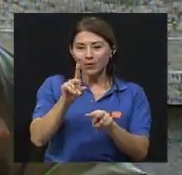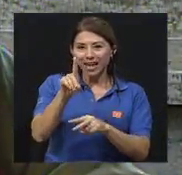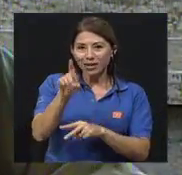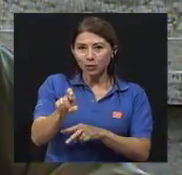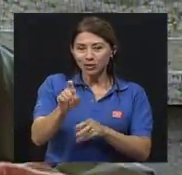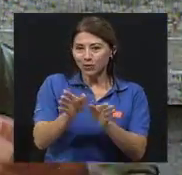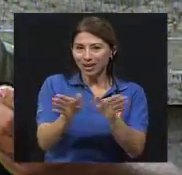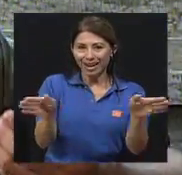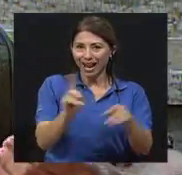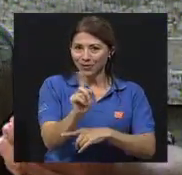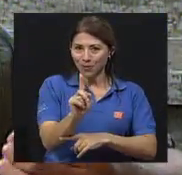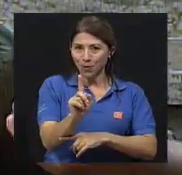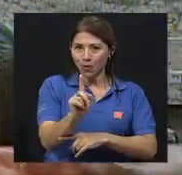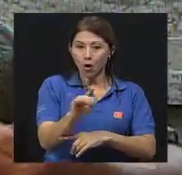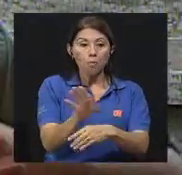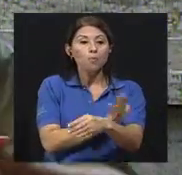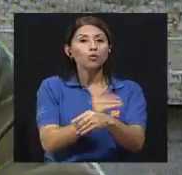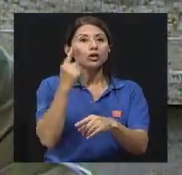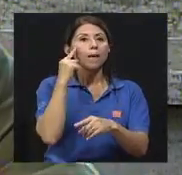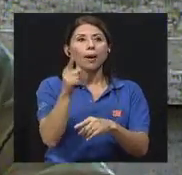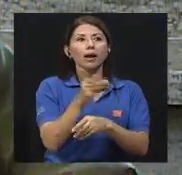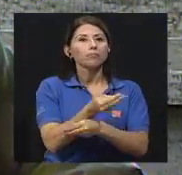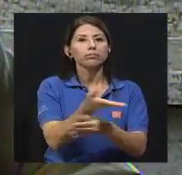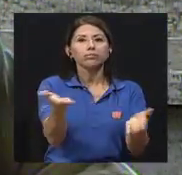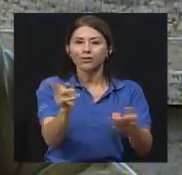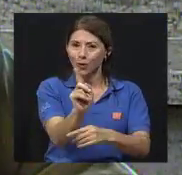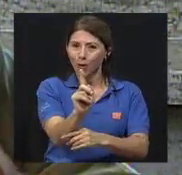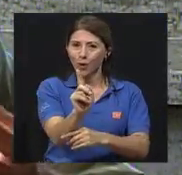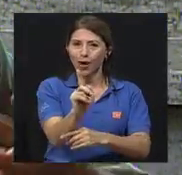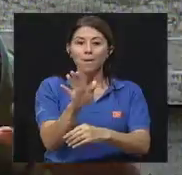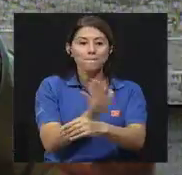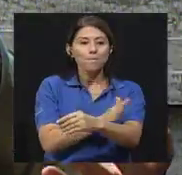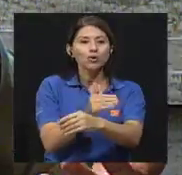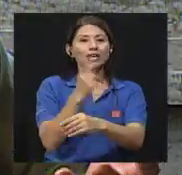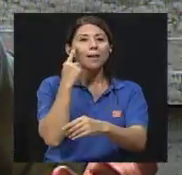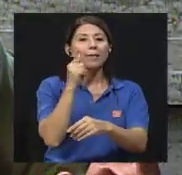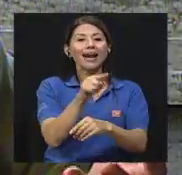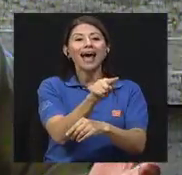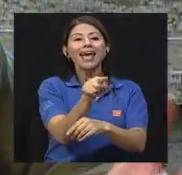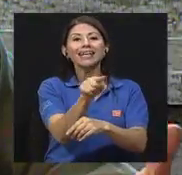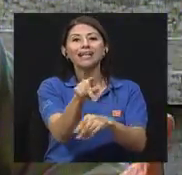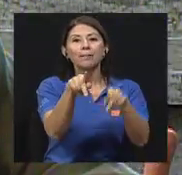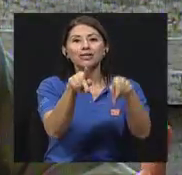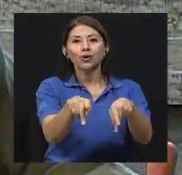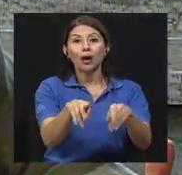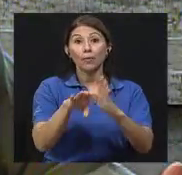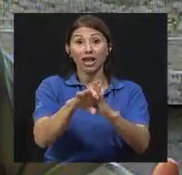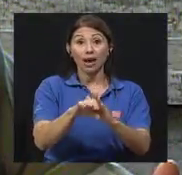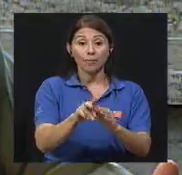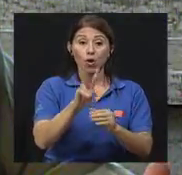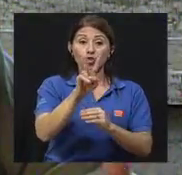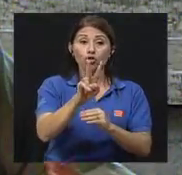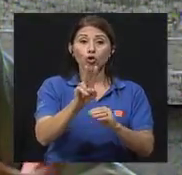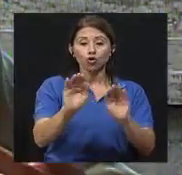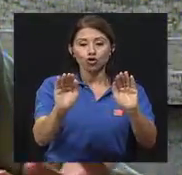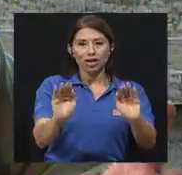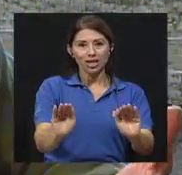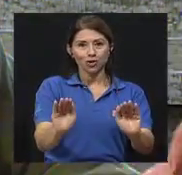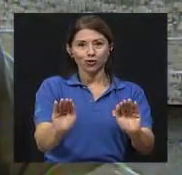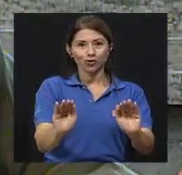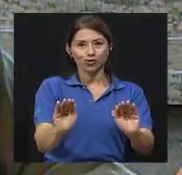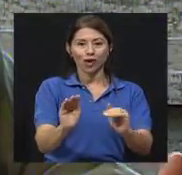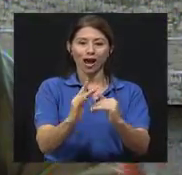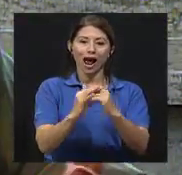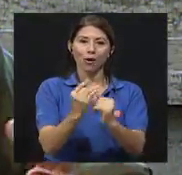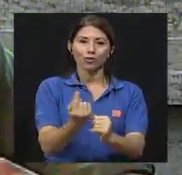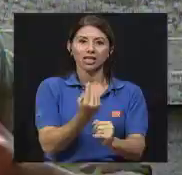música para, sino es música para esa persona. ¿Verdad? Podemos tener dos pacientes con el mismo diagnóstico, digamos, dos niños